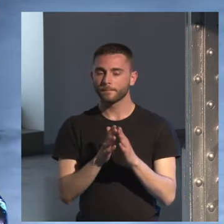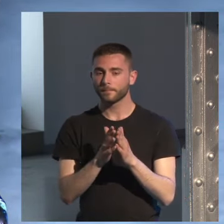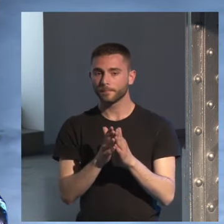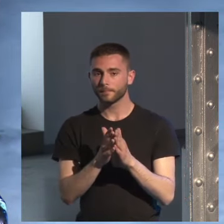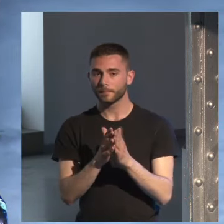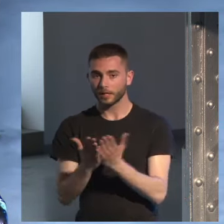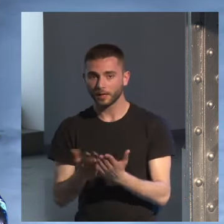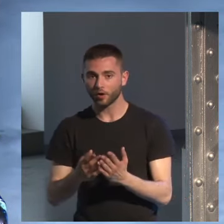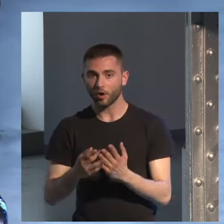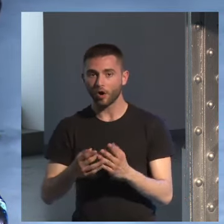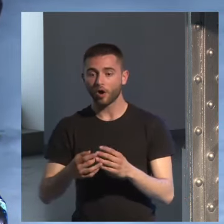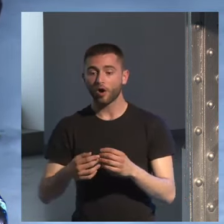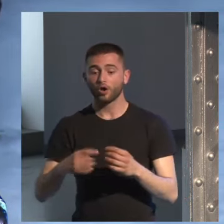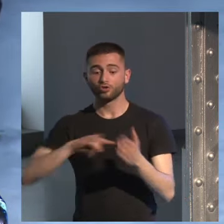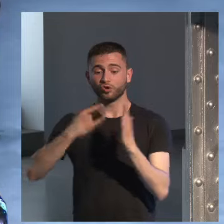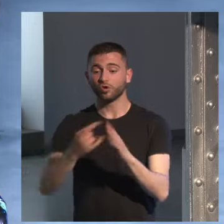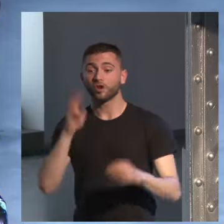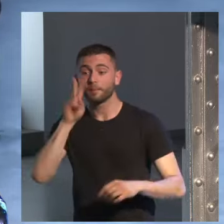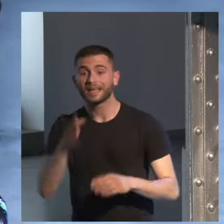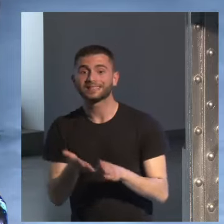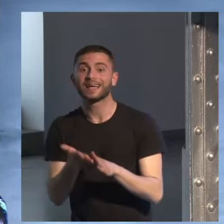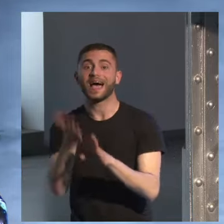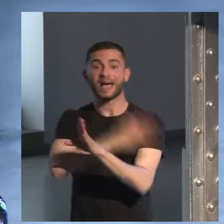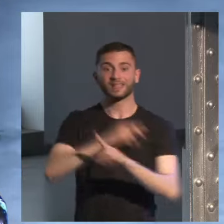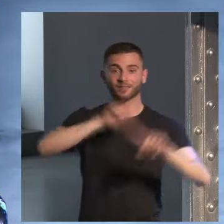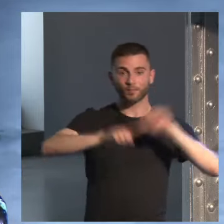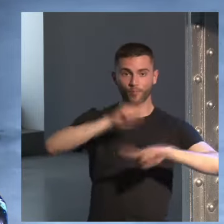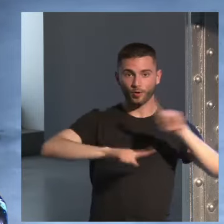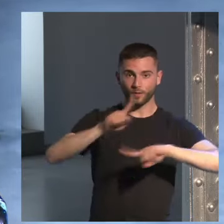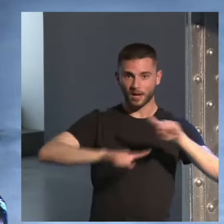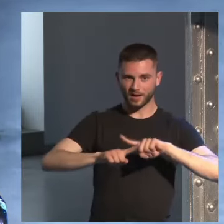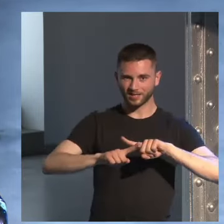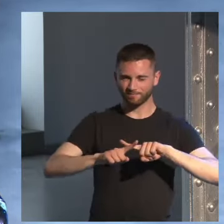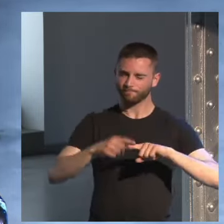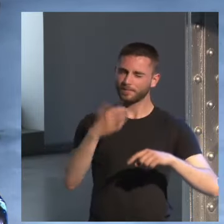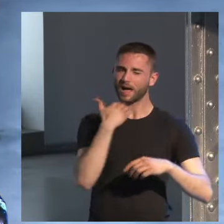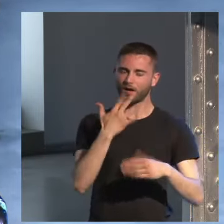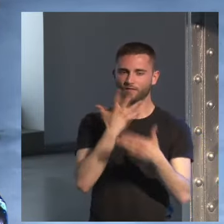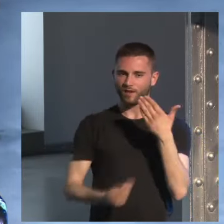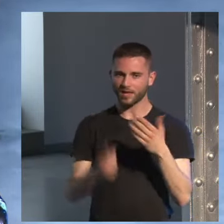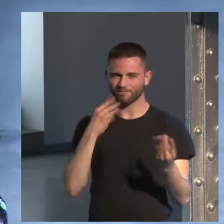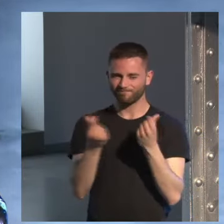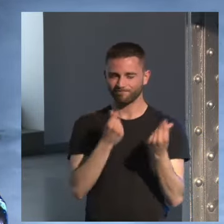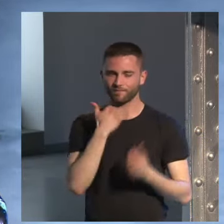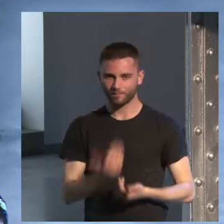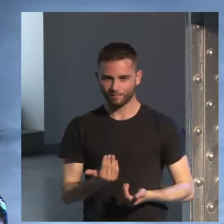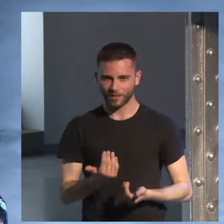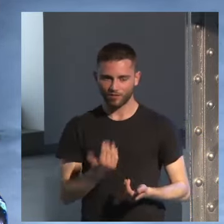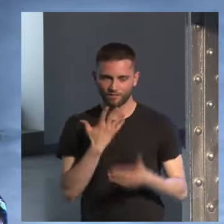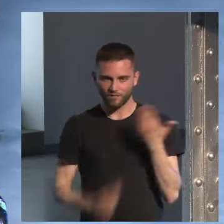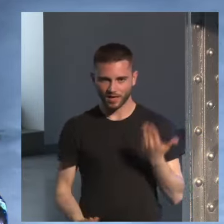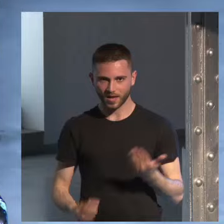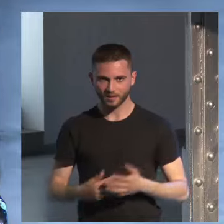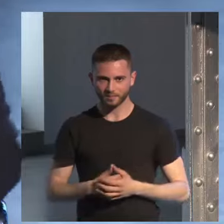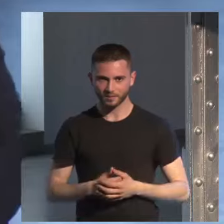es que hay algo que falla pero si te metes de lleno en la lectura de un libro es porque está bien escrito y naturalmente que se